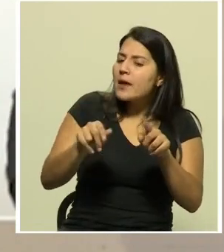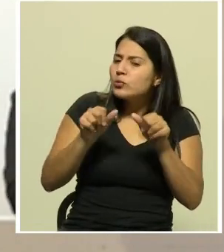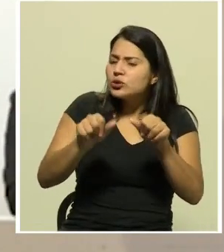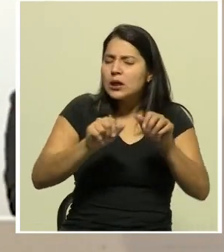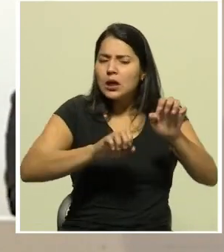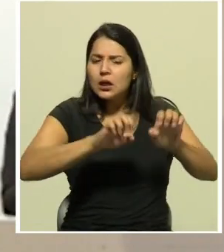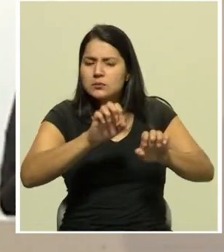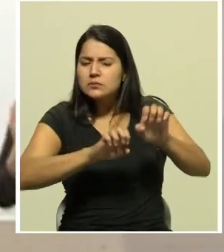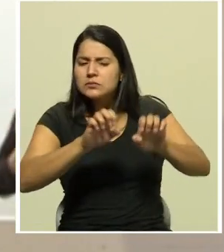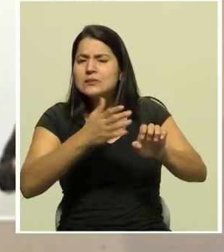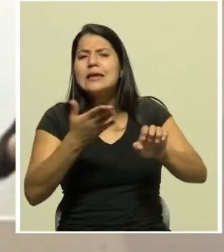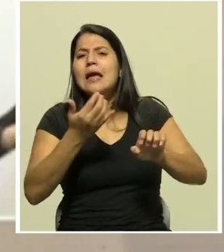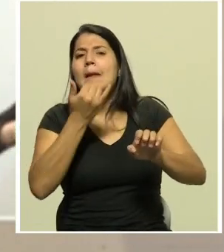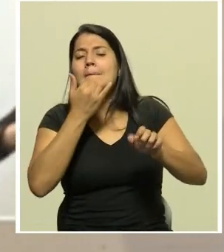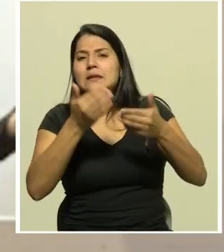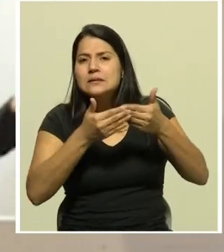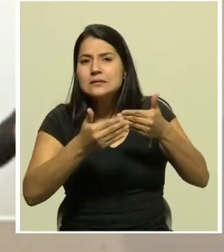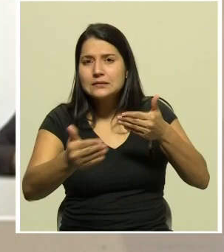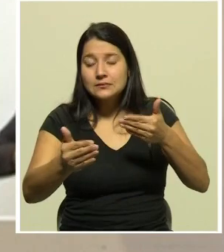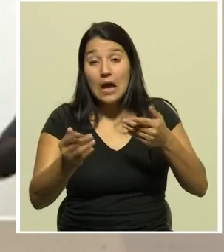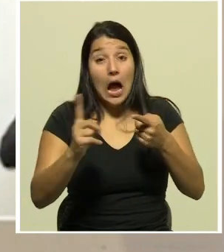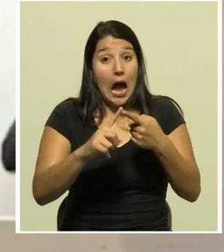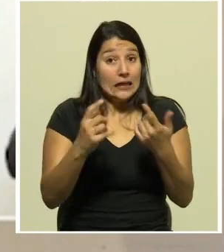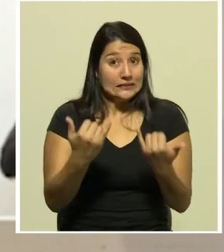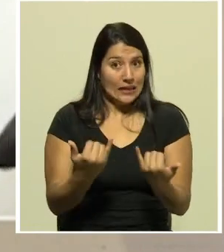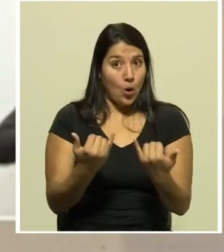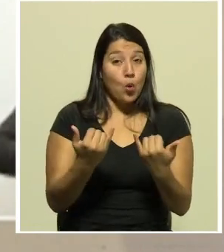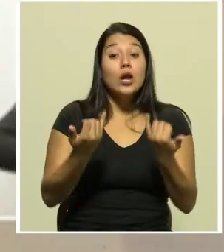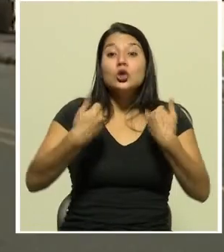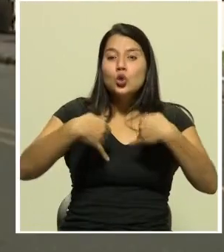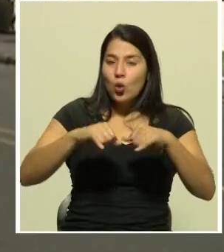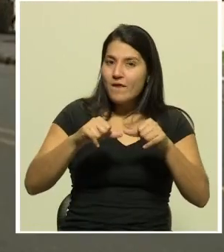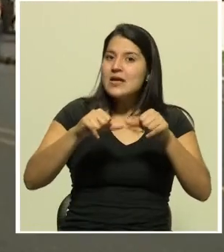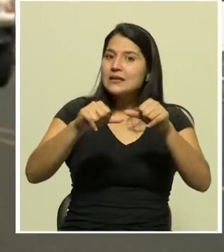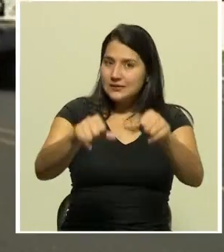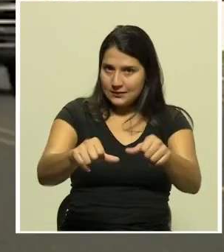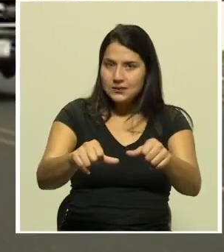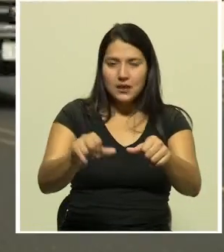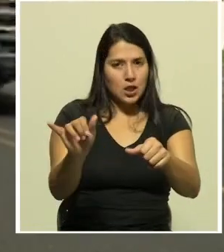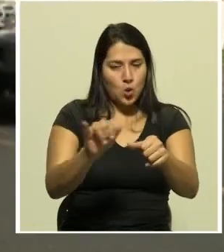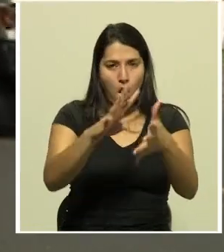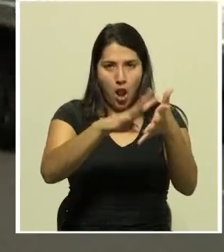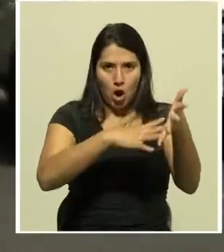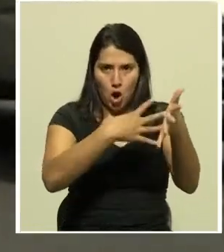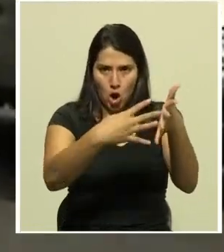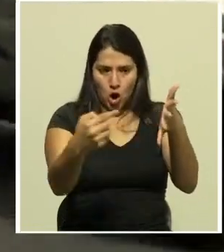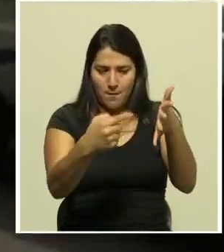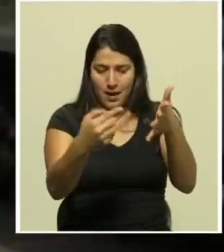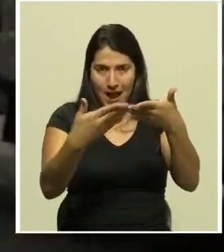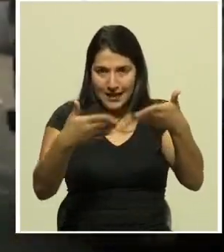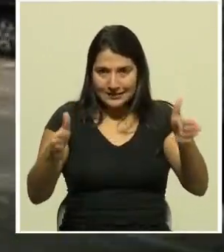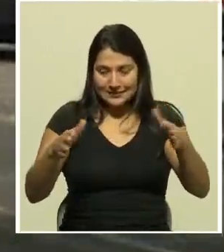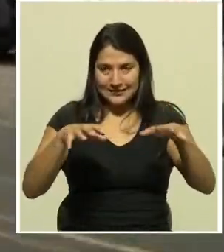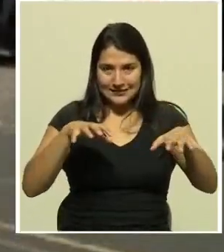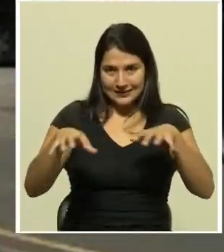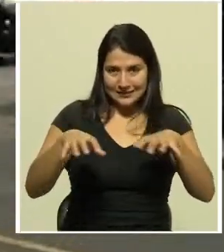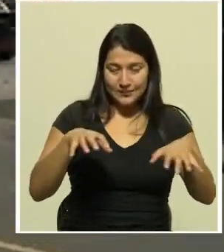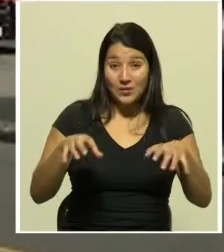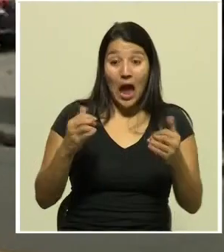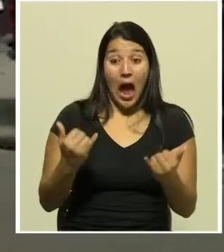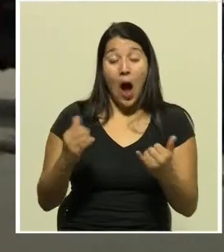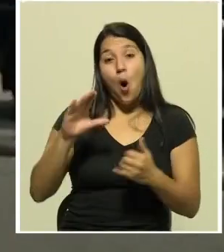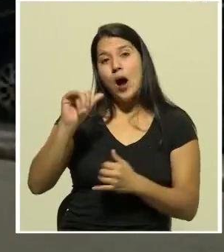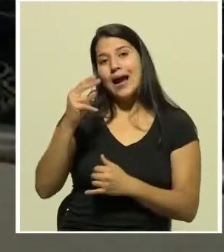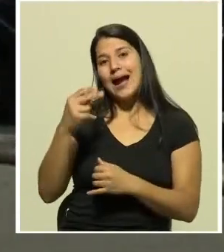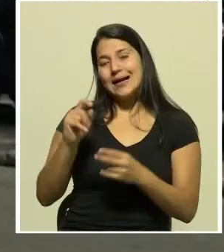no hemos decidido suspender el cronograma de apertura. Sin embargo, como en este momento las regiones de Cañas,